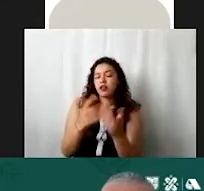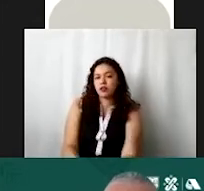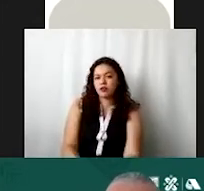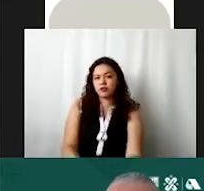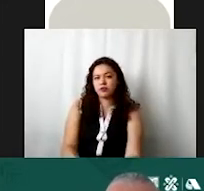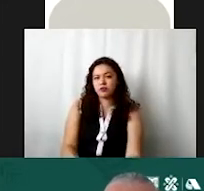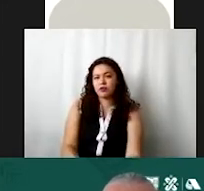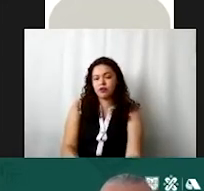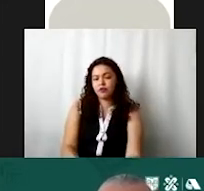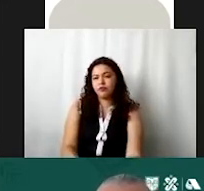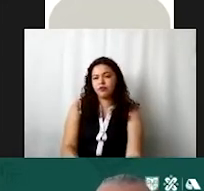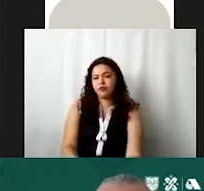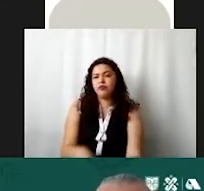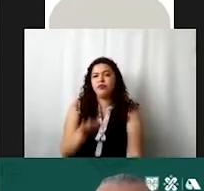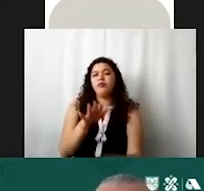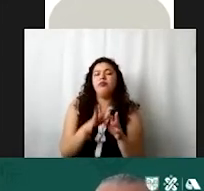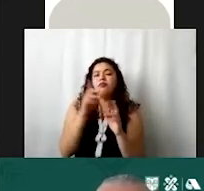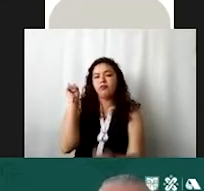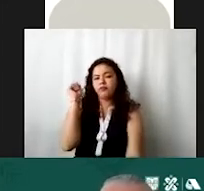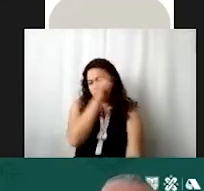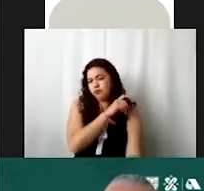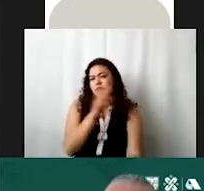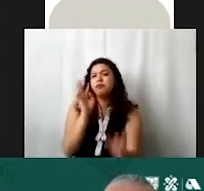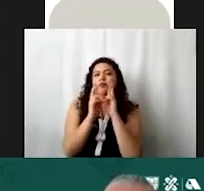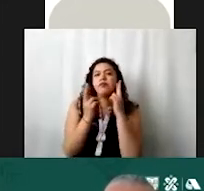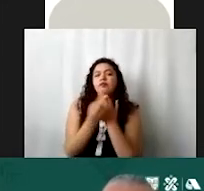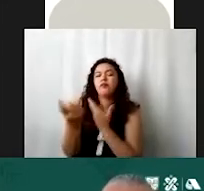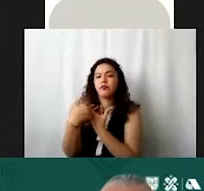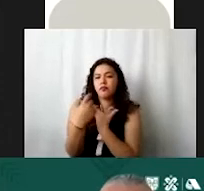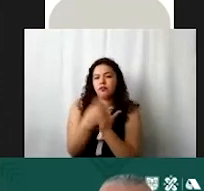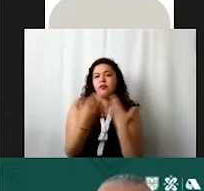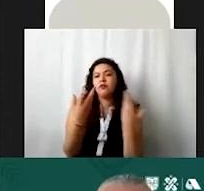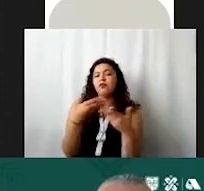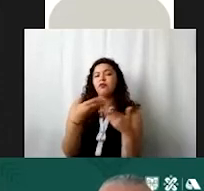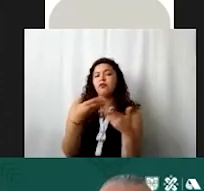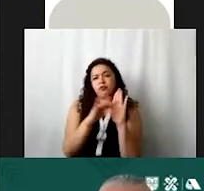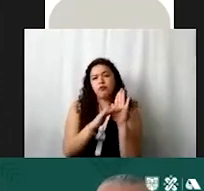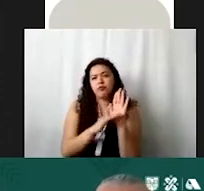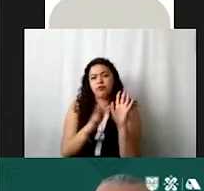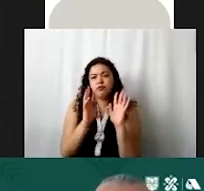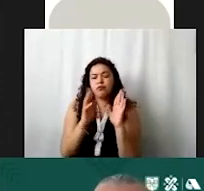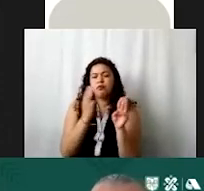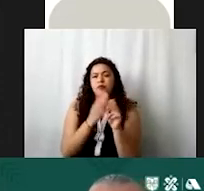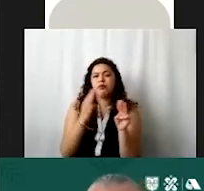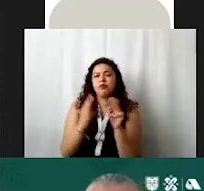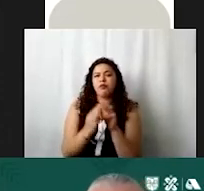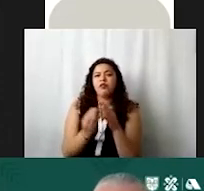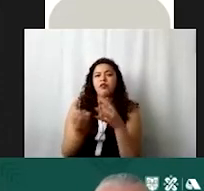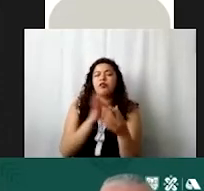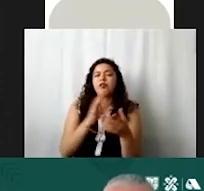difícil luego que asistan a las sesiones y sin embargo con estos lineamientos esta herramienta pueden asistir vía